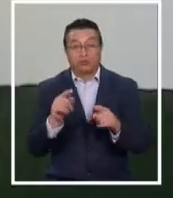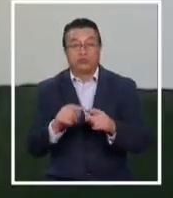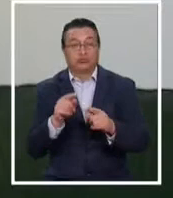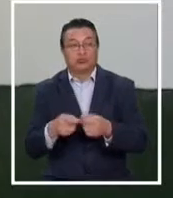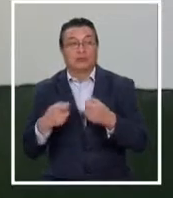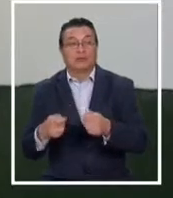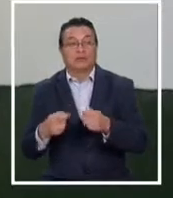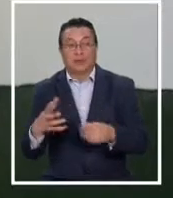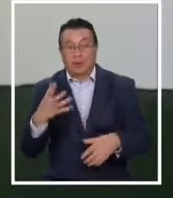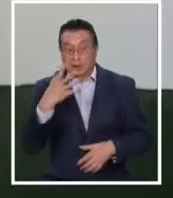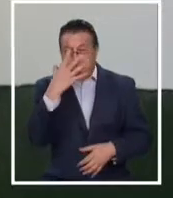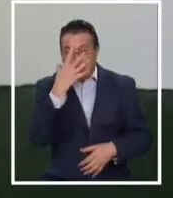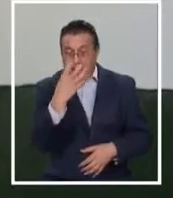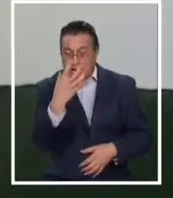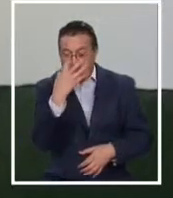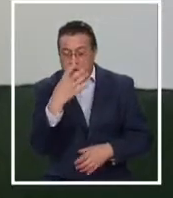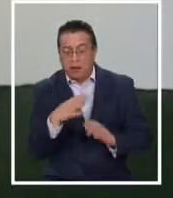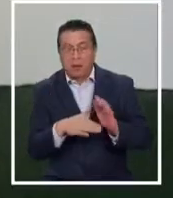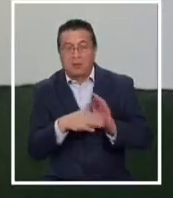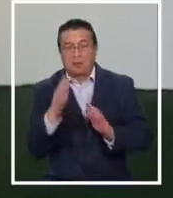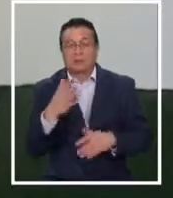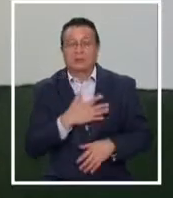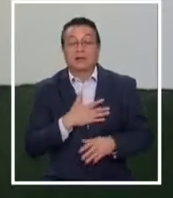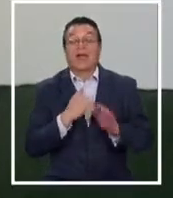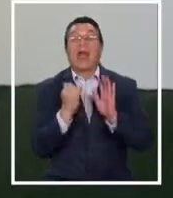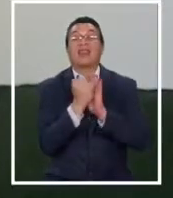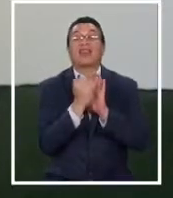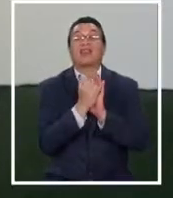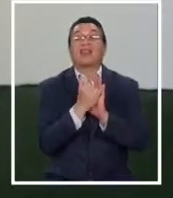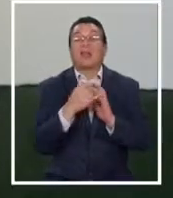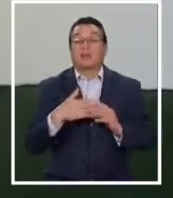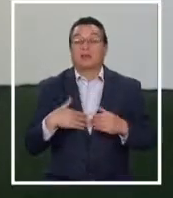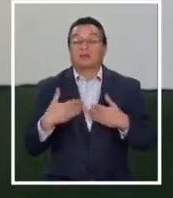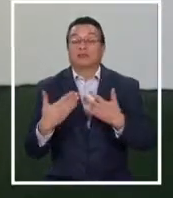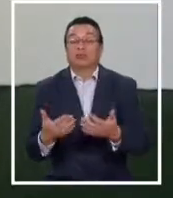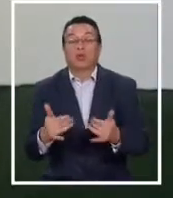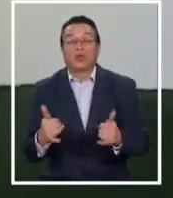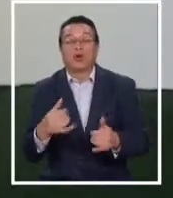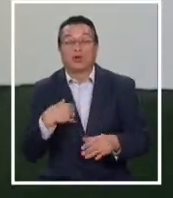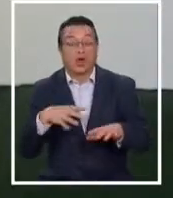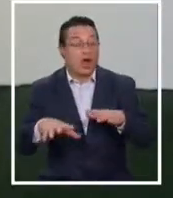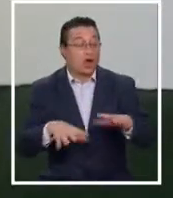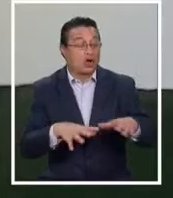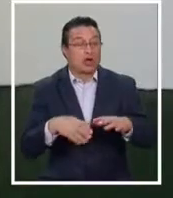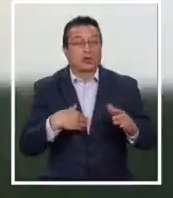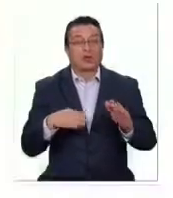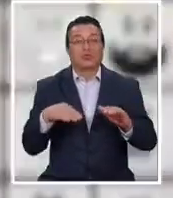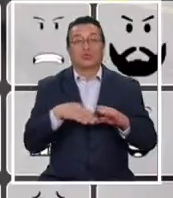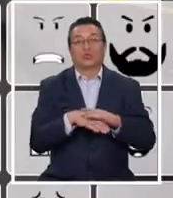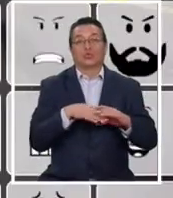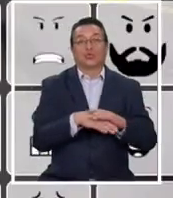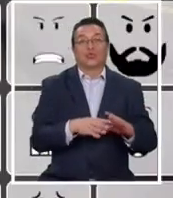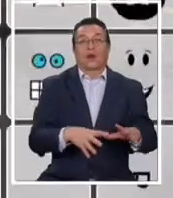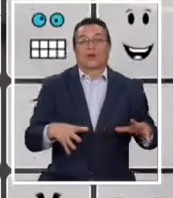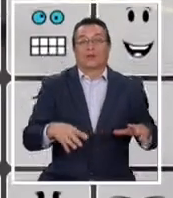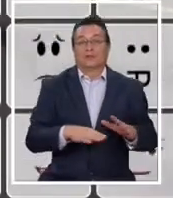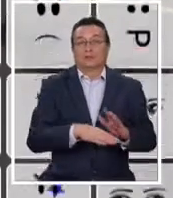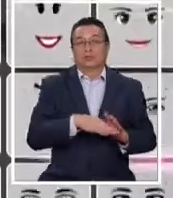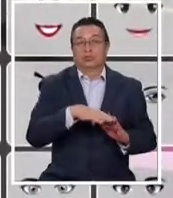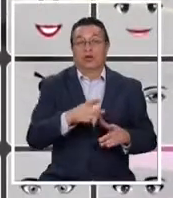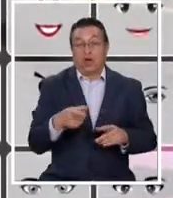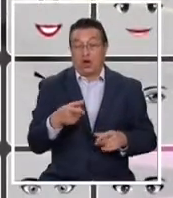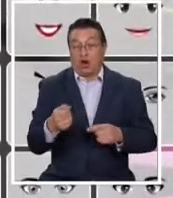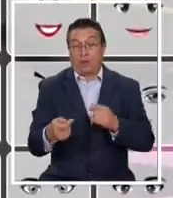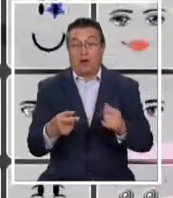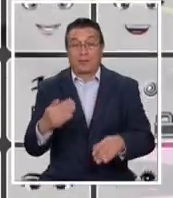Entonces se hace muy atractivo porque puede llevar tu identidad entre múltiples videojuegos o los objetos que ha ido coleccionando. Son las compras